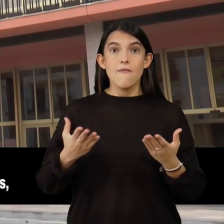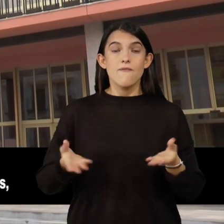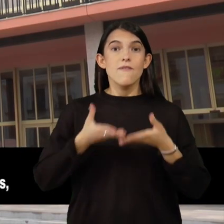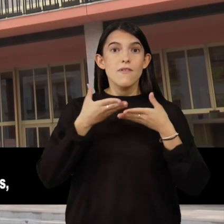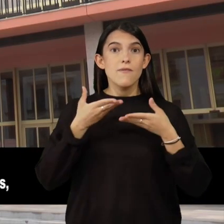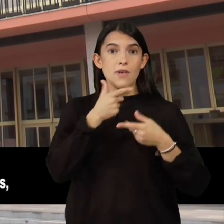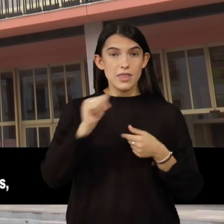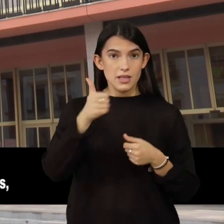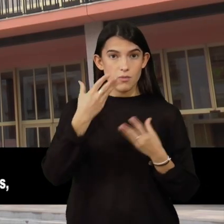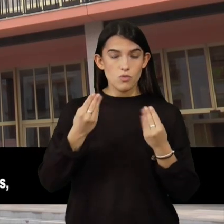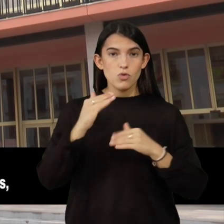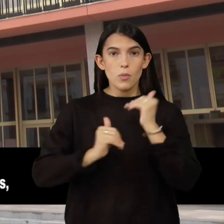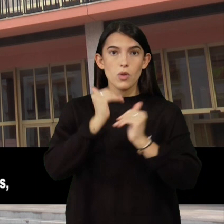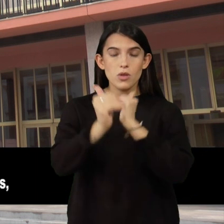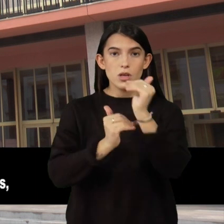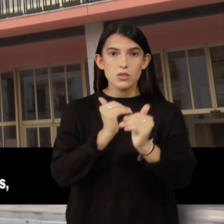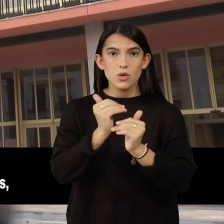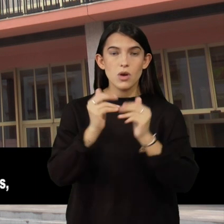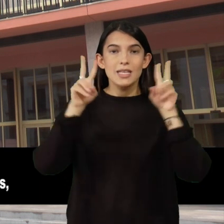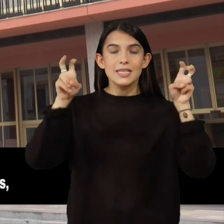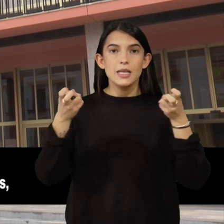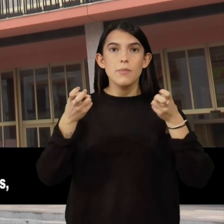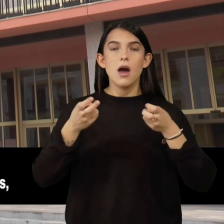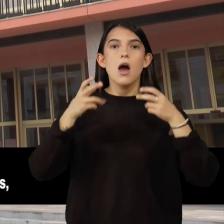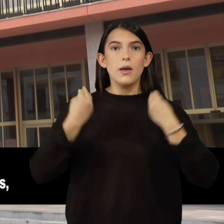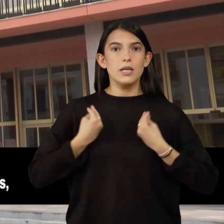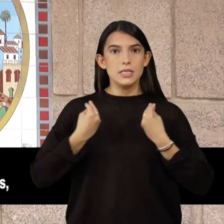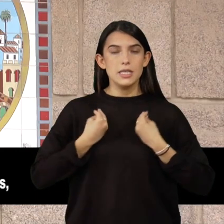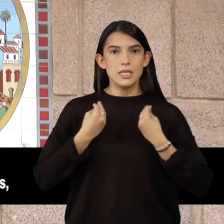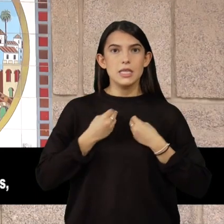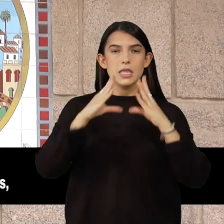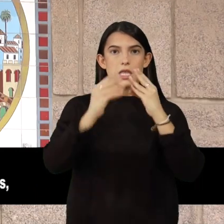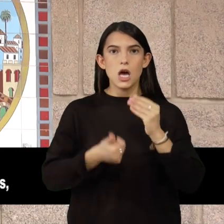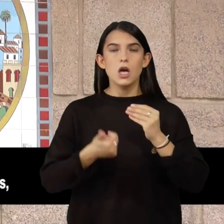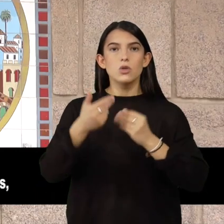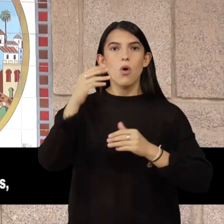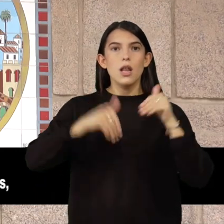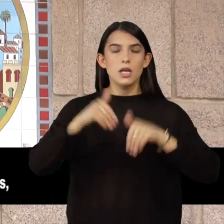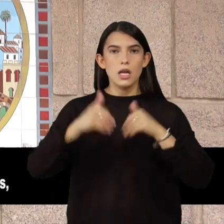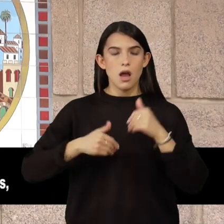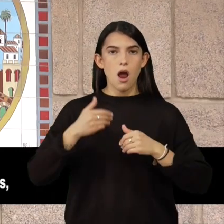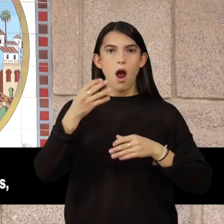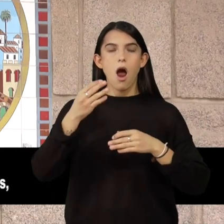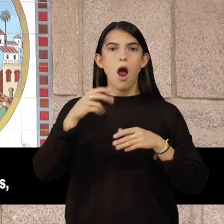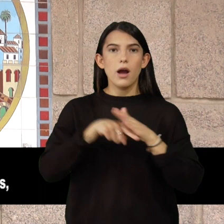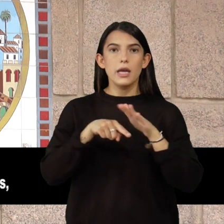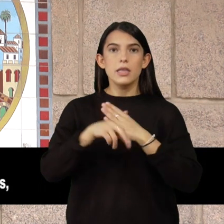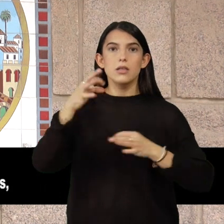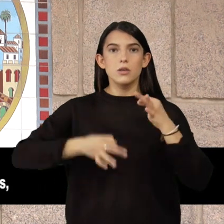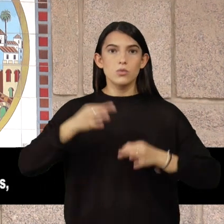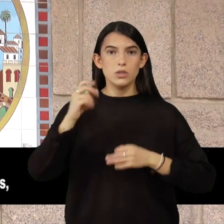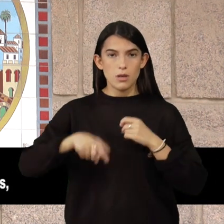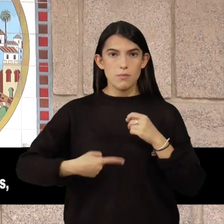De esta forma se agilizan mucho los procesos para cuestiones de residencia, datos electorales, agencia tributaria,